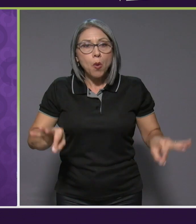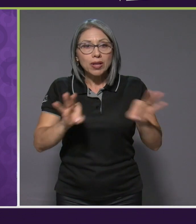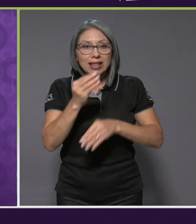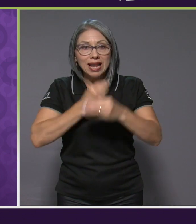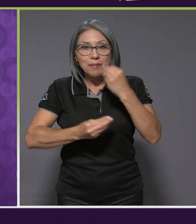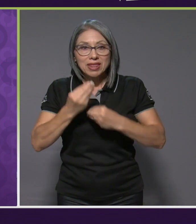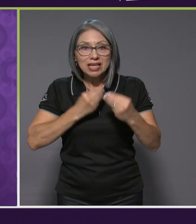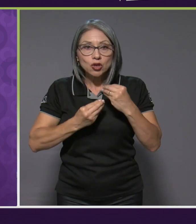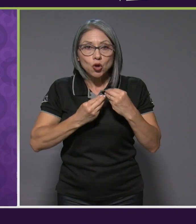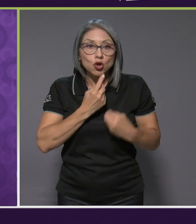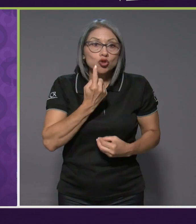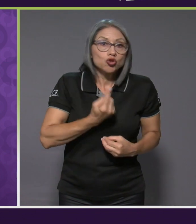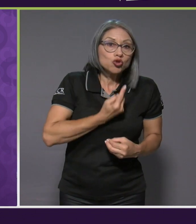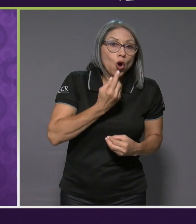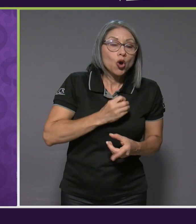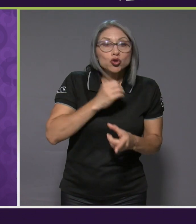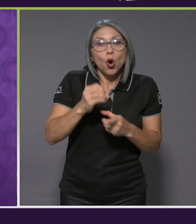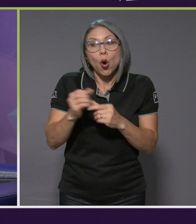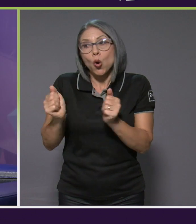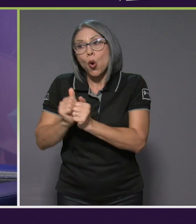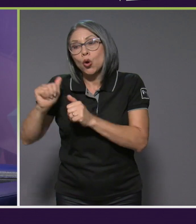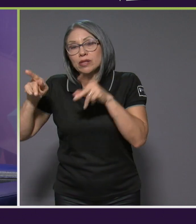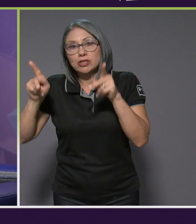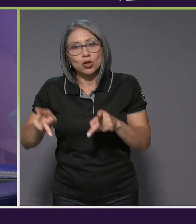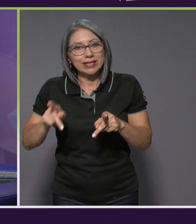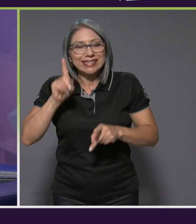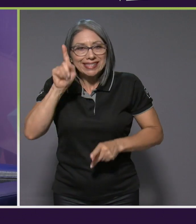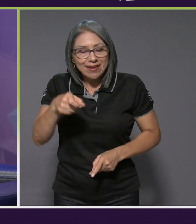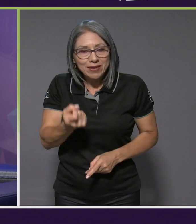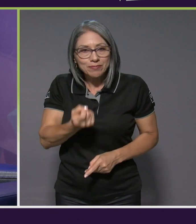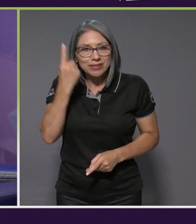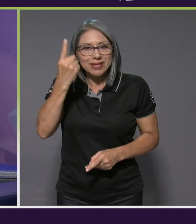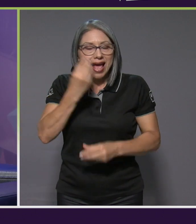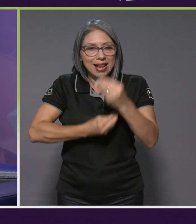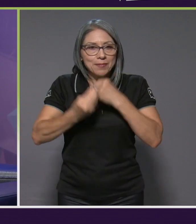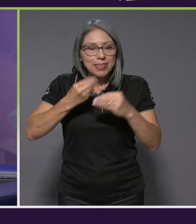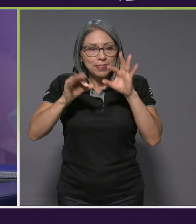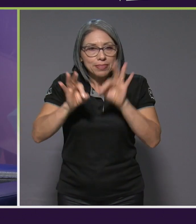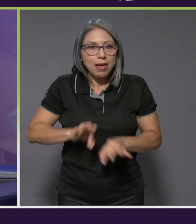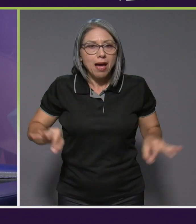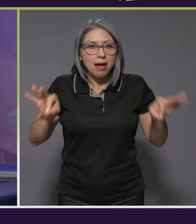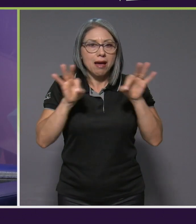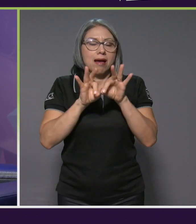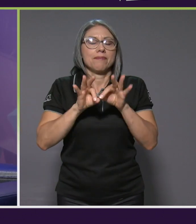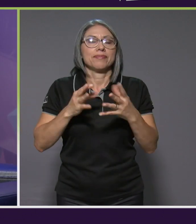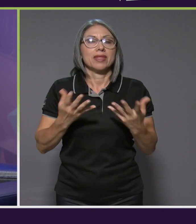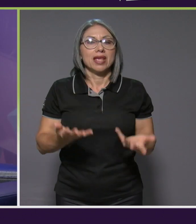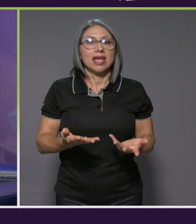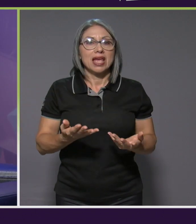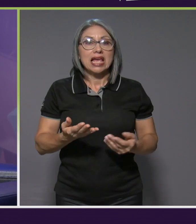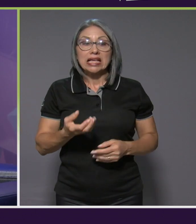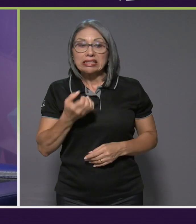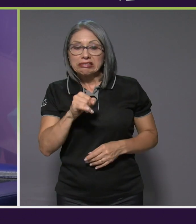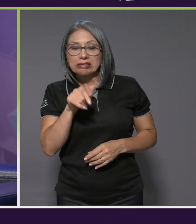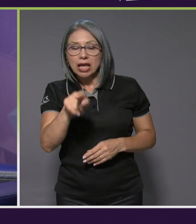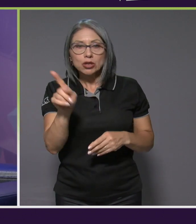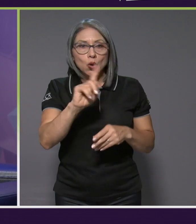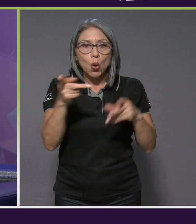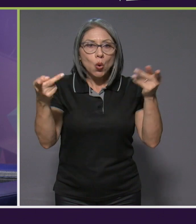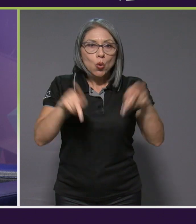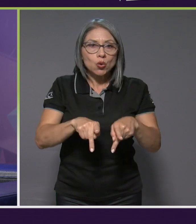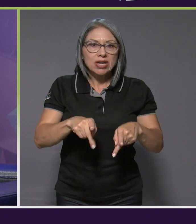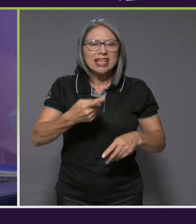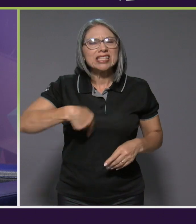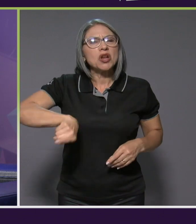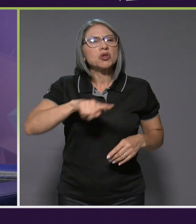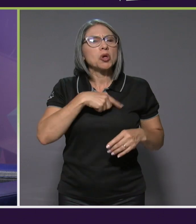estemos o no solos, ¿verdad? Entonces es algo que tiene que quedar muy claro y que si esto no ocurre, ¿verdad? Si empezamos a saltarnos